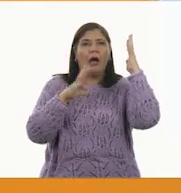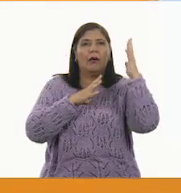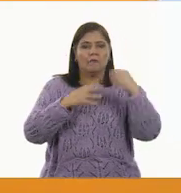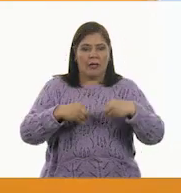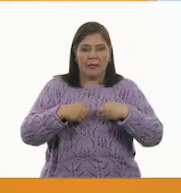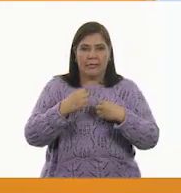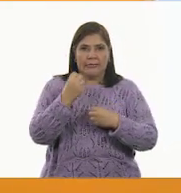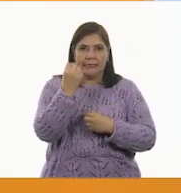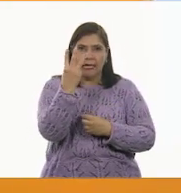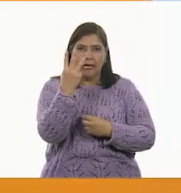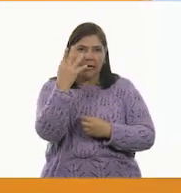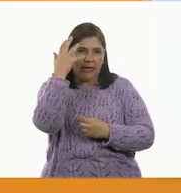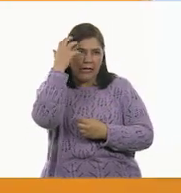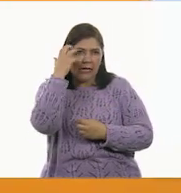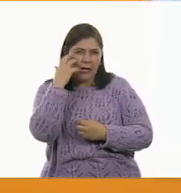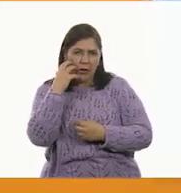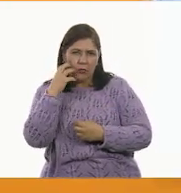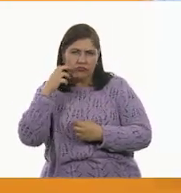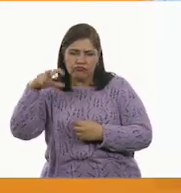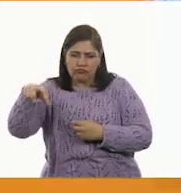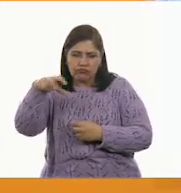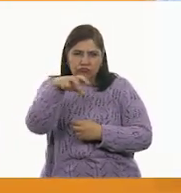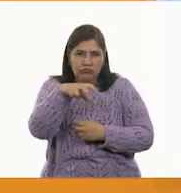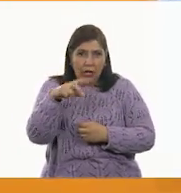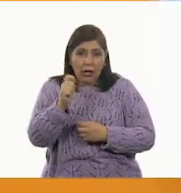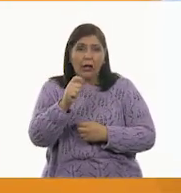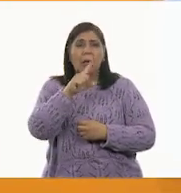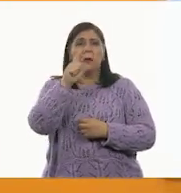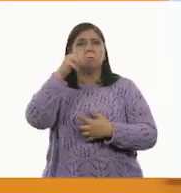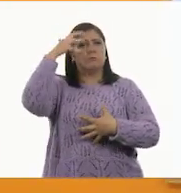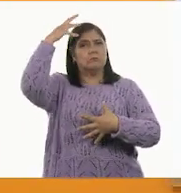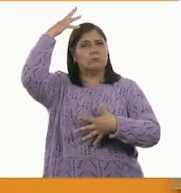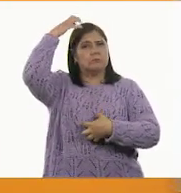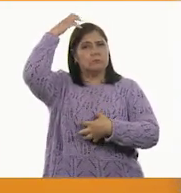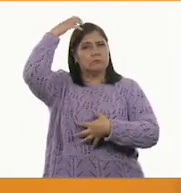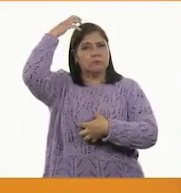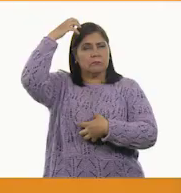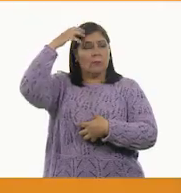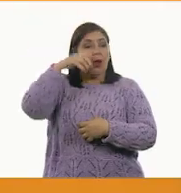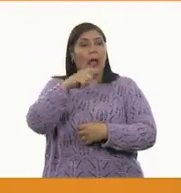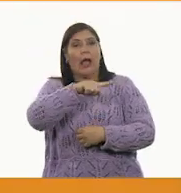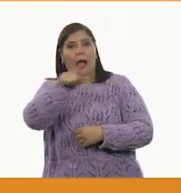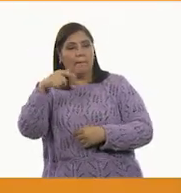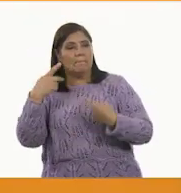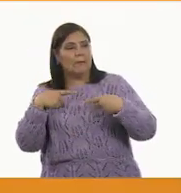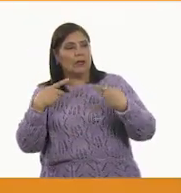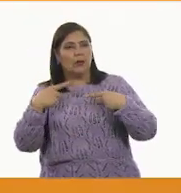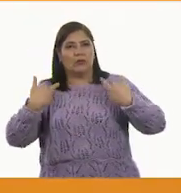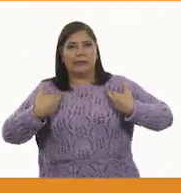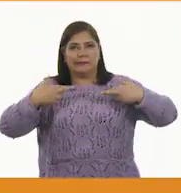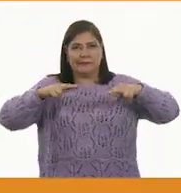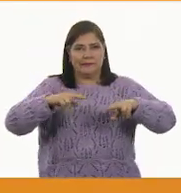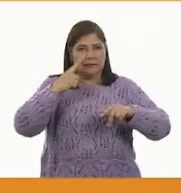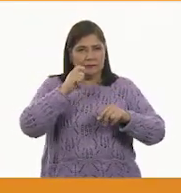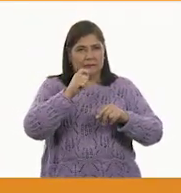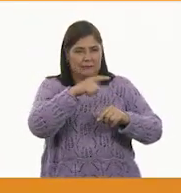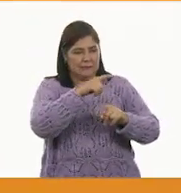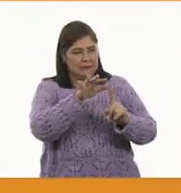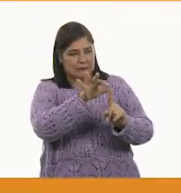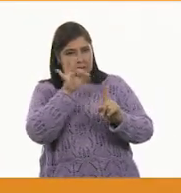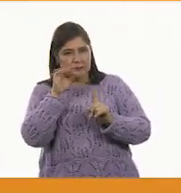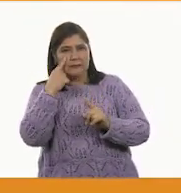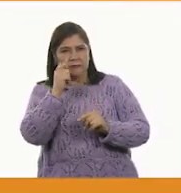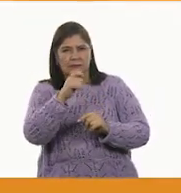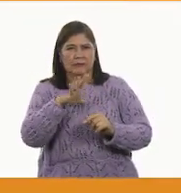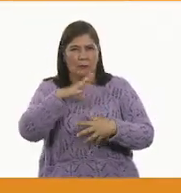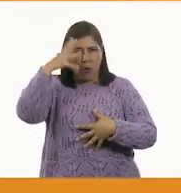Un día, el mono, representante electo por la comunidad, convocó a una reunión para pedir a